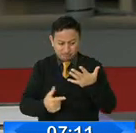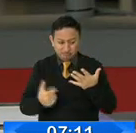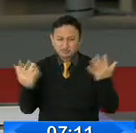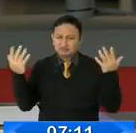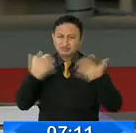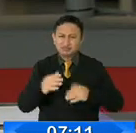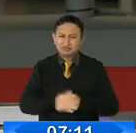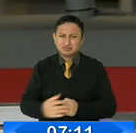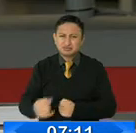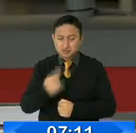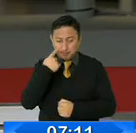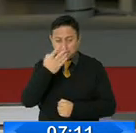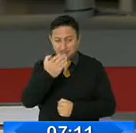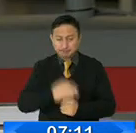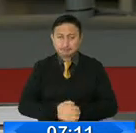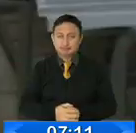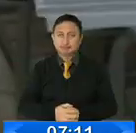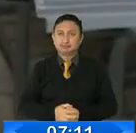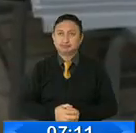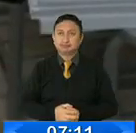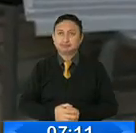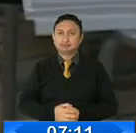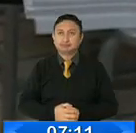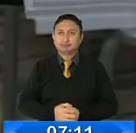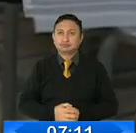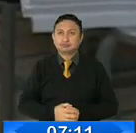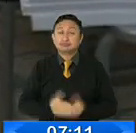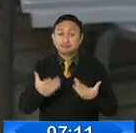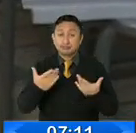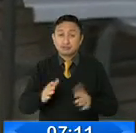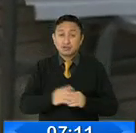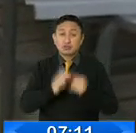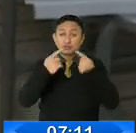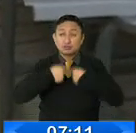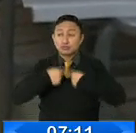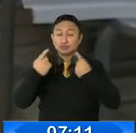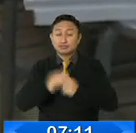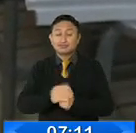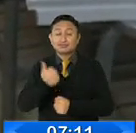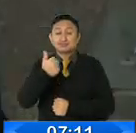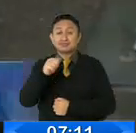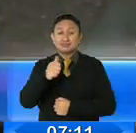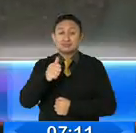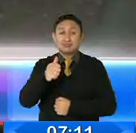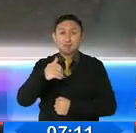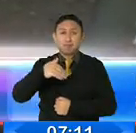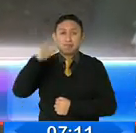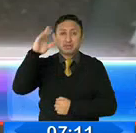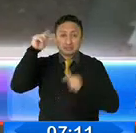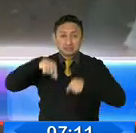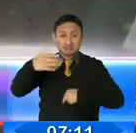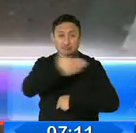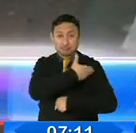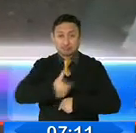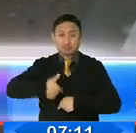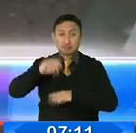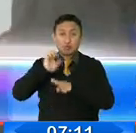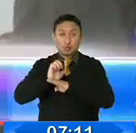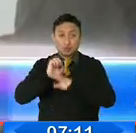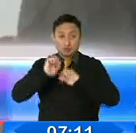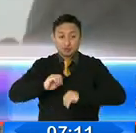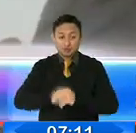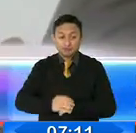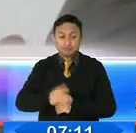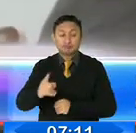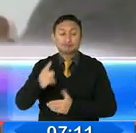considerar. Veamos. Tras anunciarse más de diez candidaturas a la presidencia del Ecuador, analistas